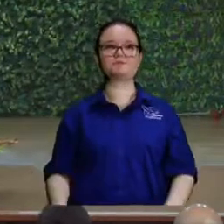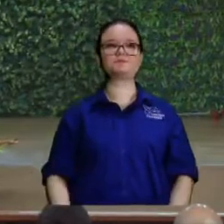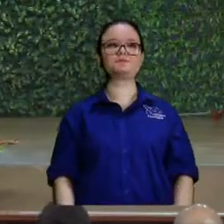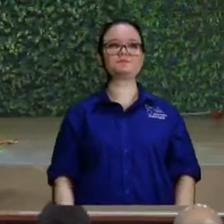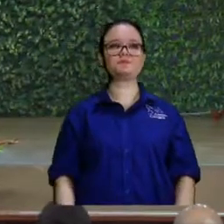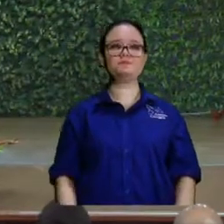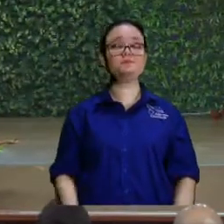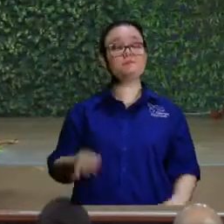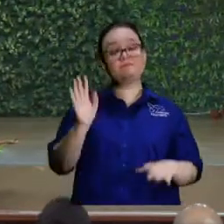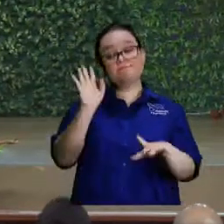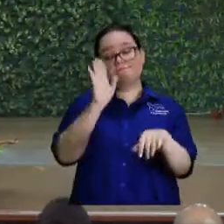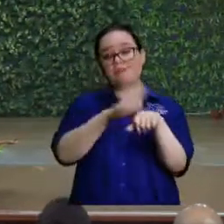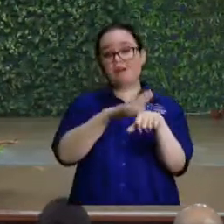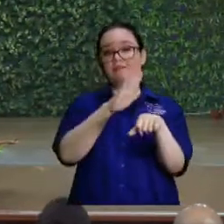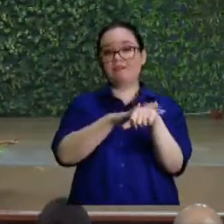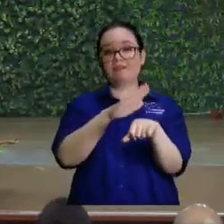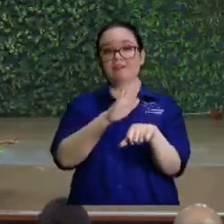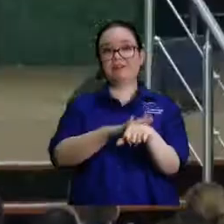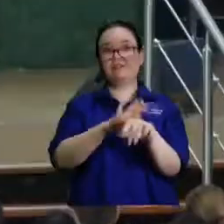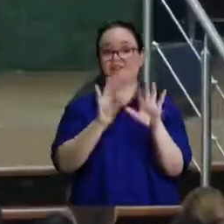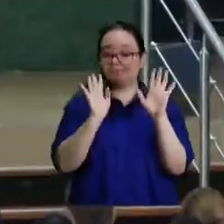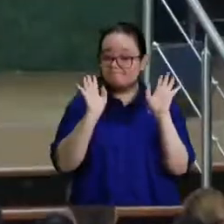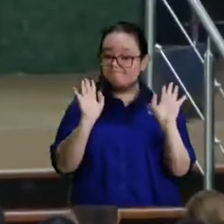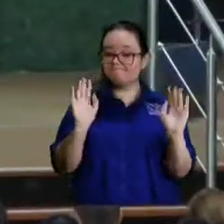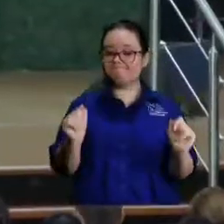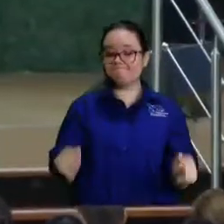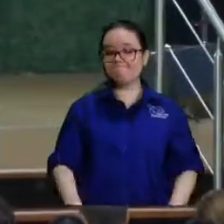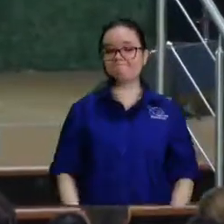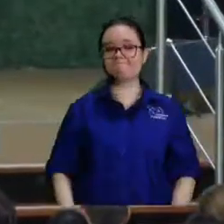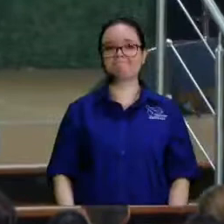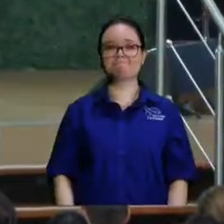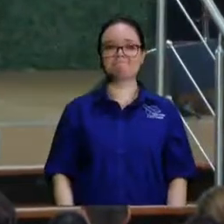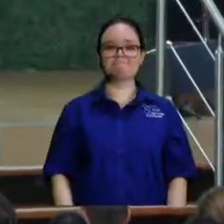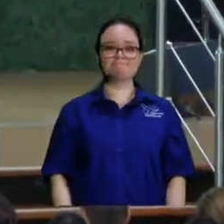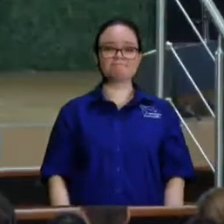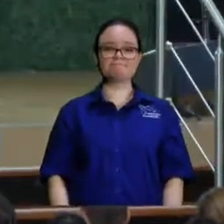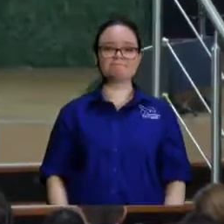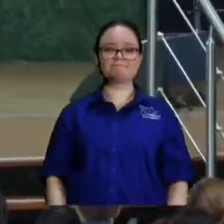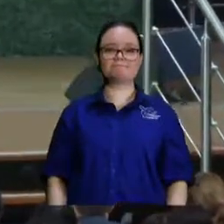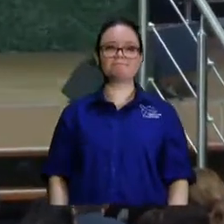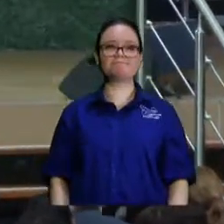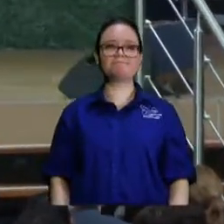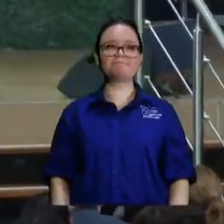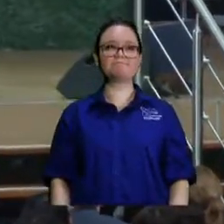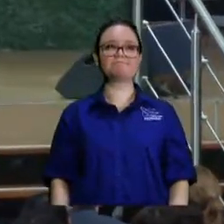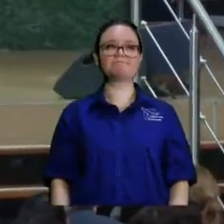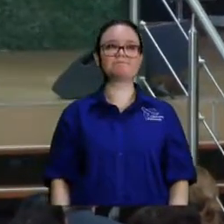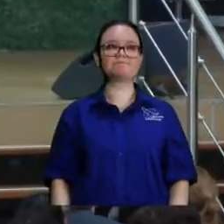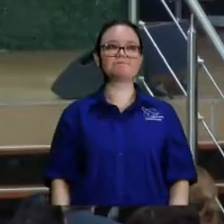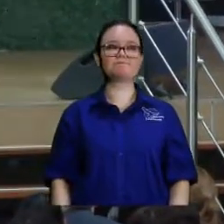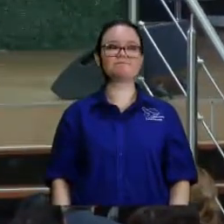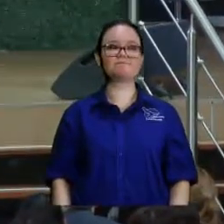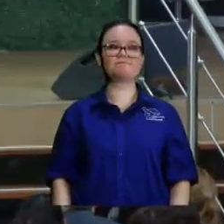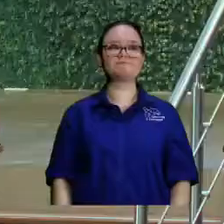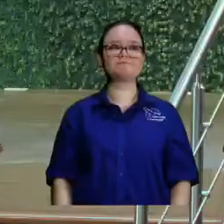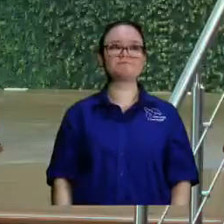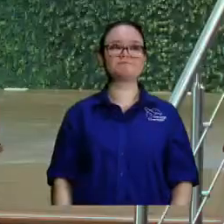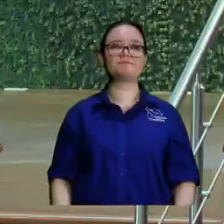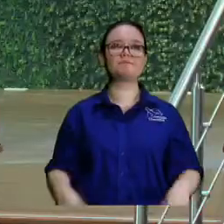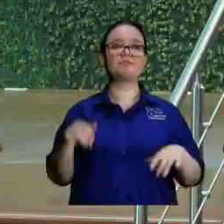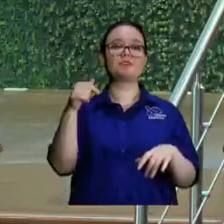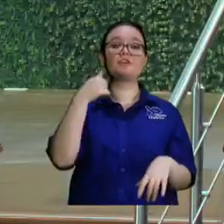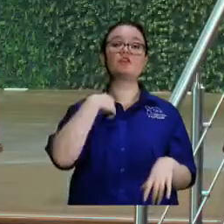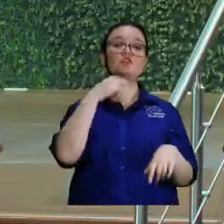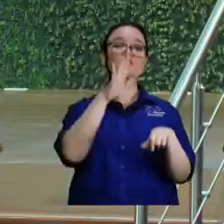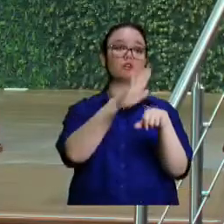esto es una advertencia no es una amenaza es una advertencia no lo haga le hablo a las